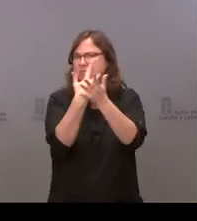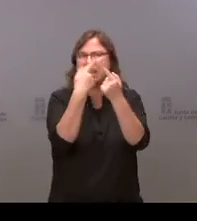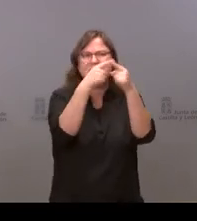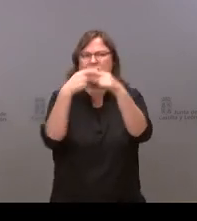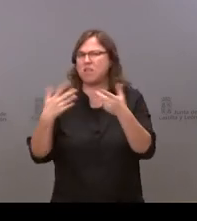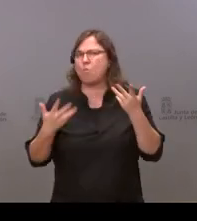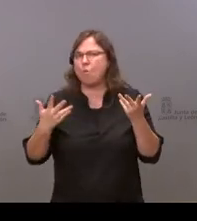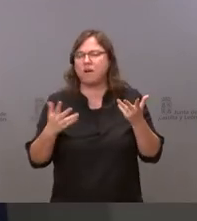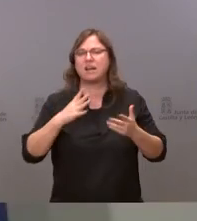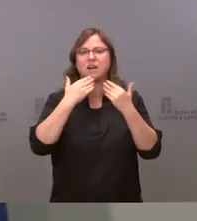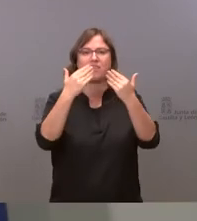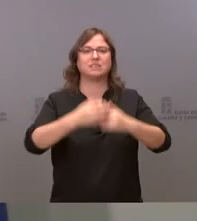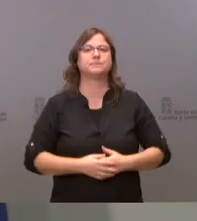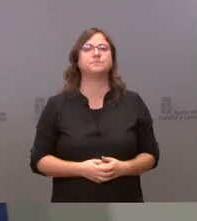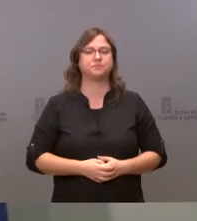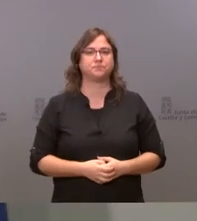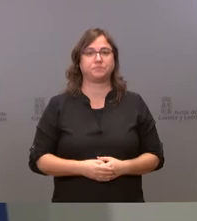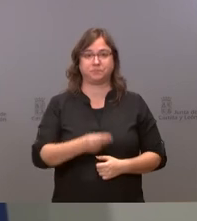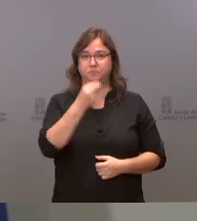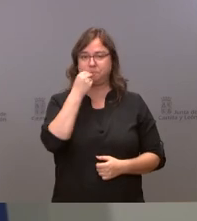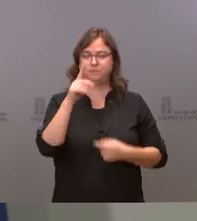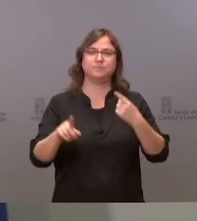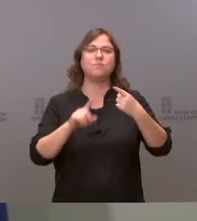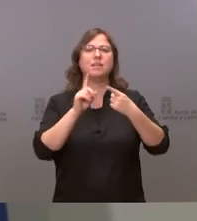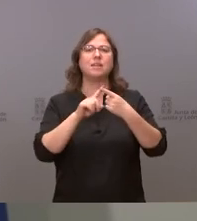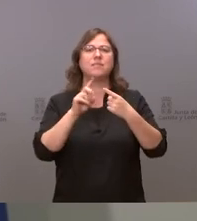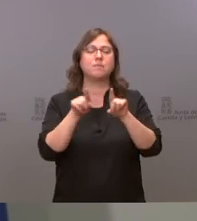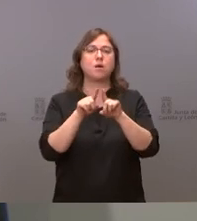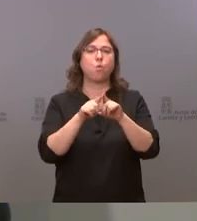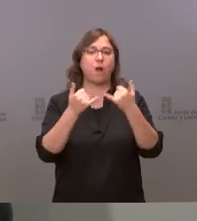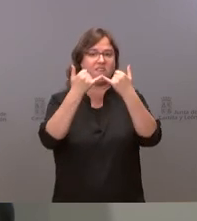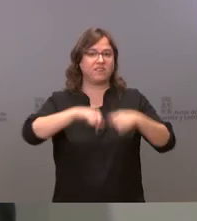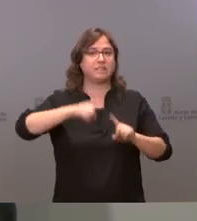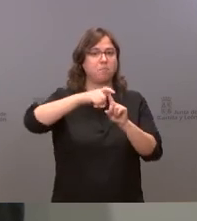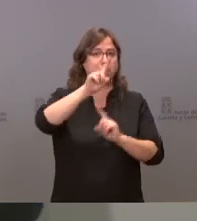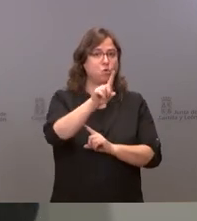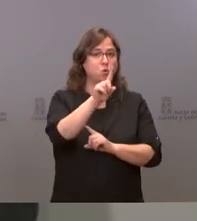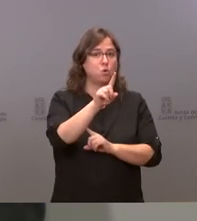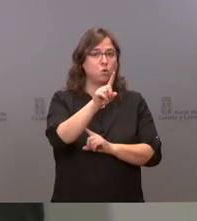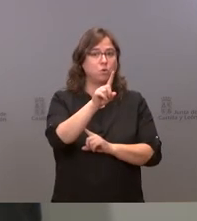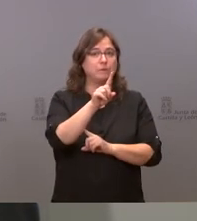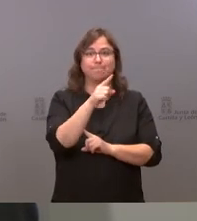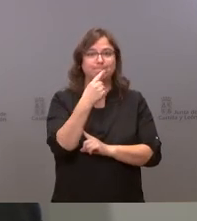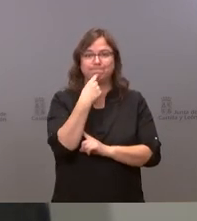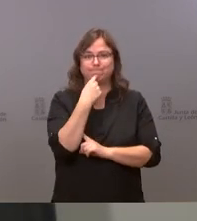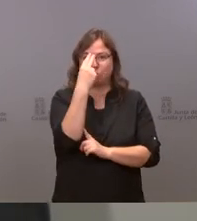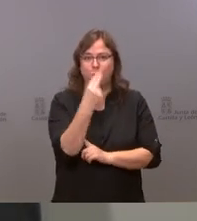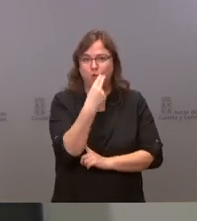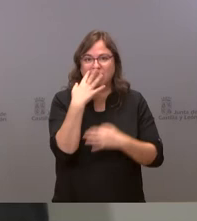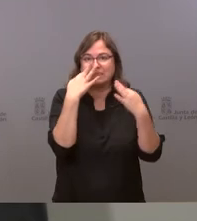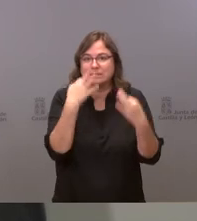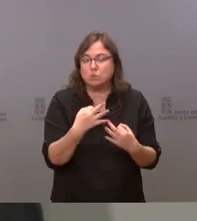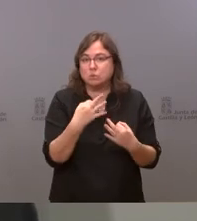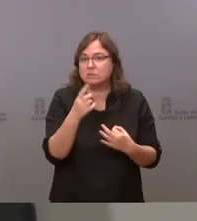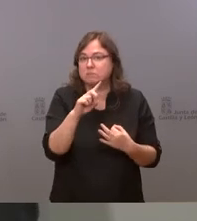gracias bien sobre el asunto de la fiesta del 1 de mayo es decir que no se lo puedo confirmar con seguridad el